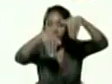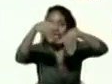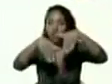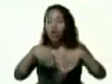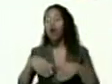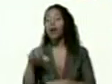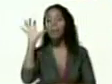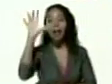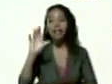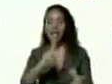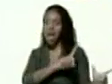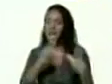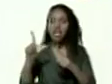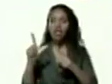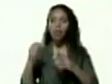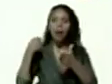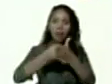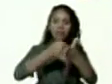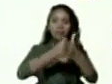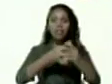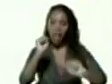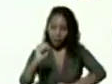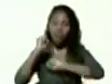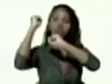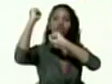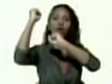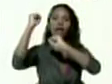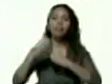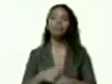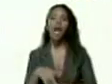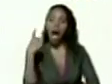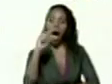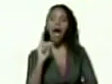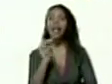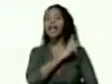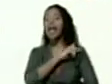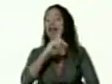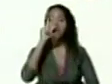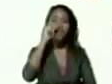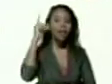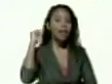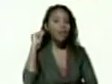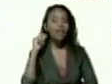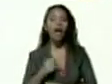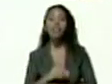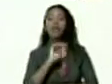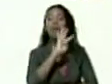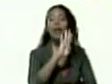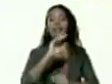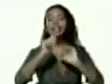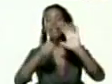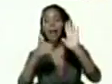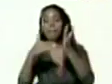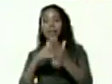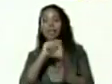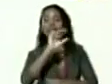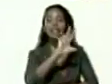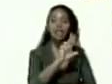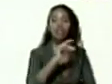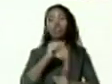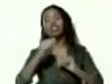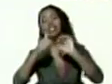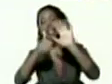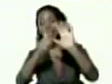listos para la batalla y la victoria tenemos jefes y jefas de 46.376